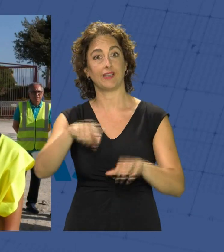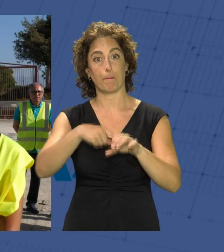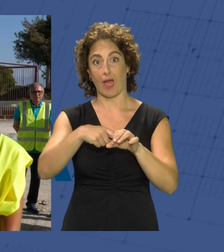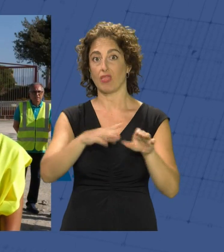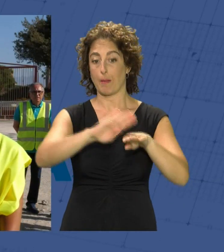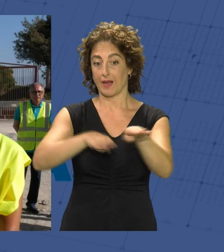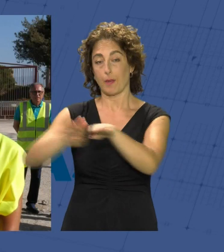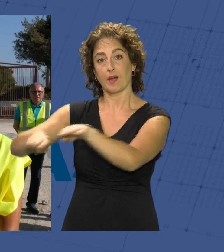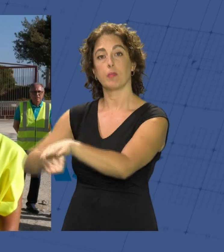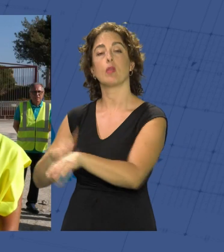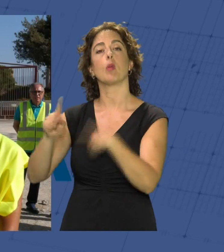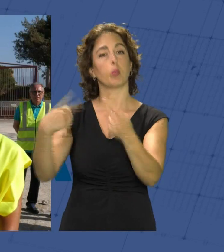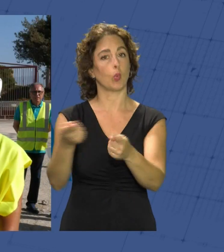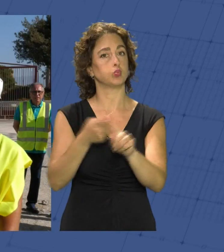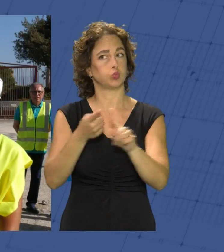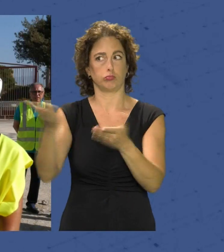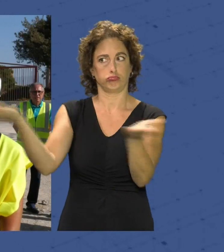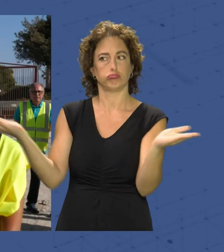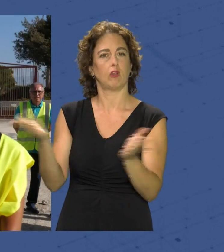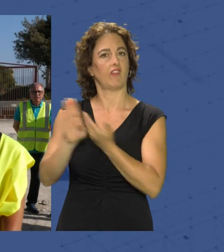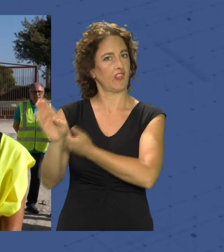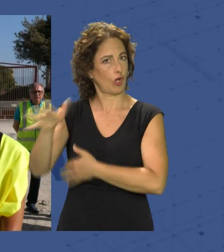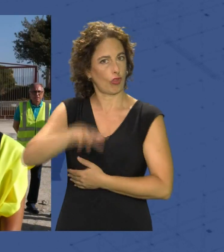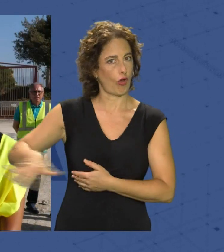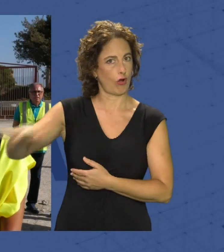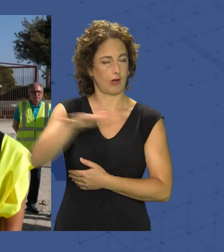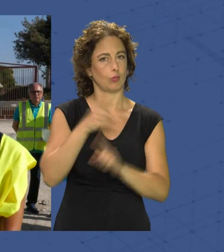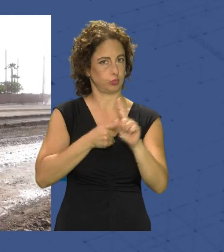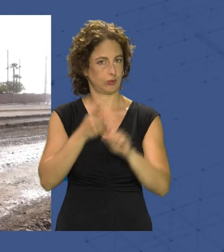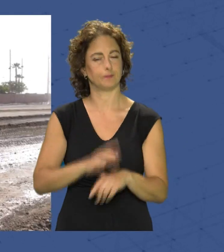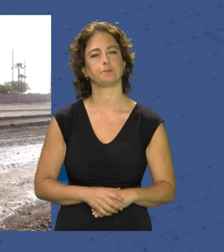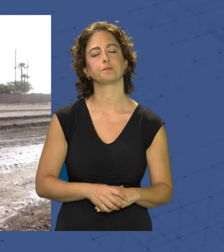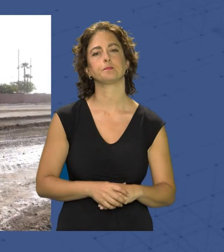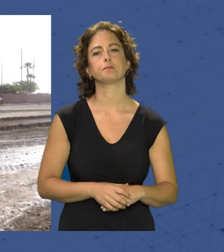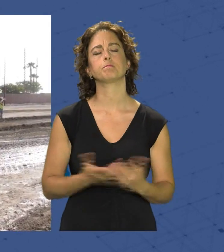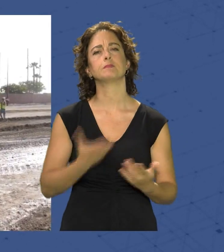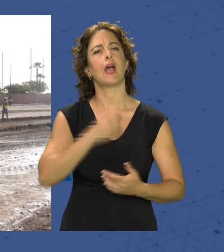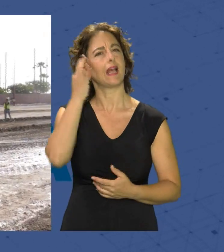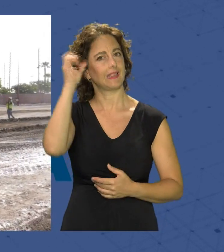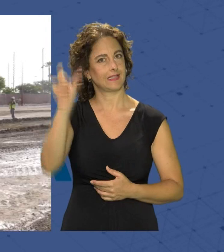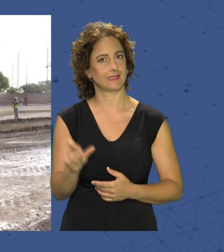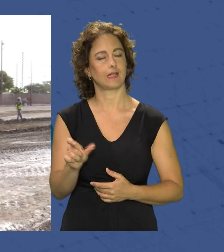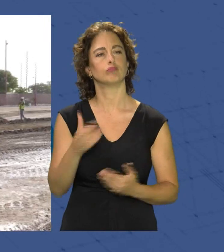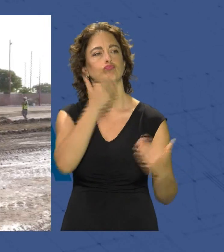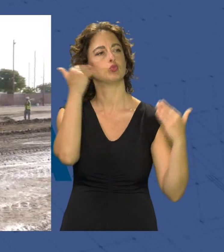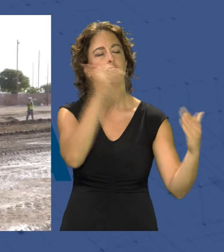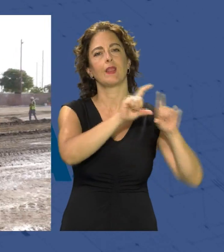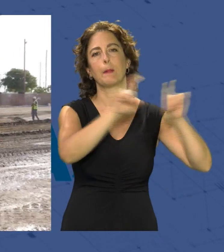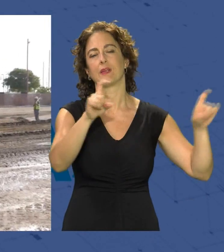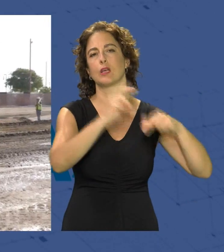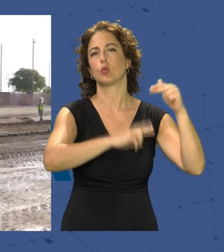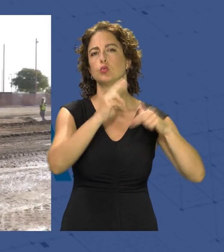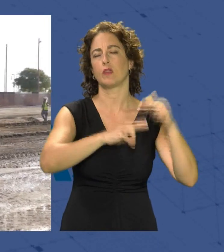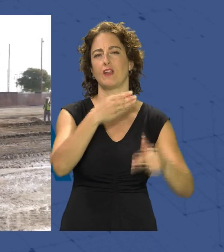también podrán estar disponibles para uso de todos los vecinos de la zona para dar servicio La alcaldesa de la ciudad ha agradecido a la empresa Construcción